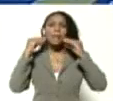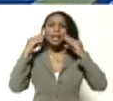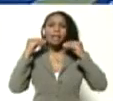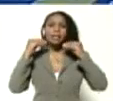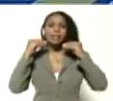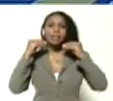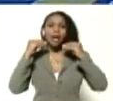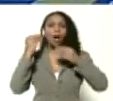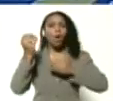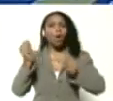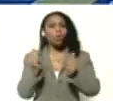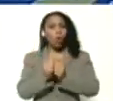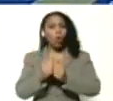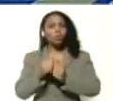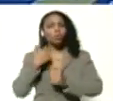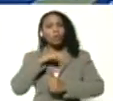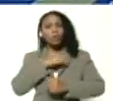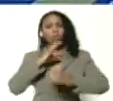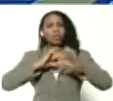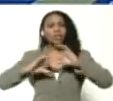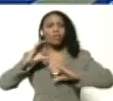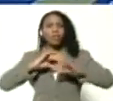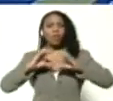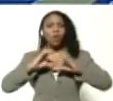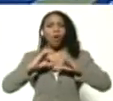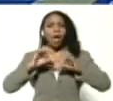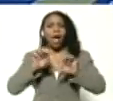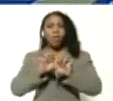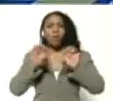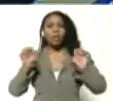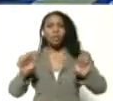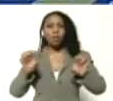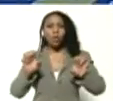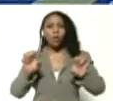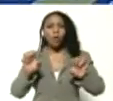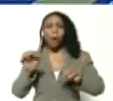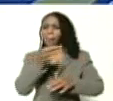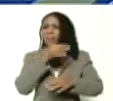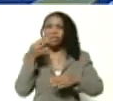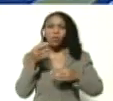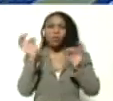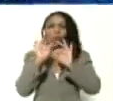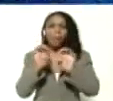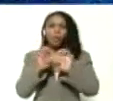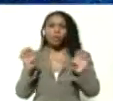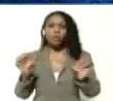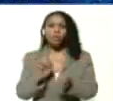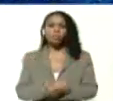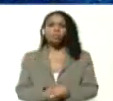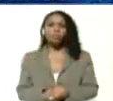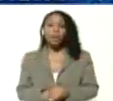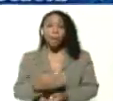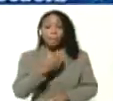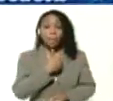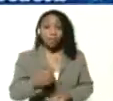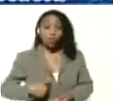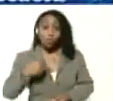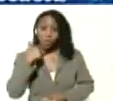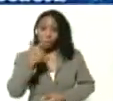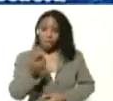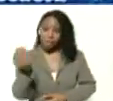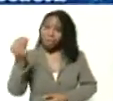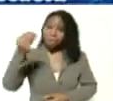con nuestros científicos de la educación la calidad educativa Aristóbulo por favor yo le decía que además